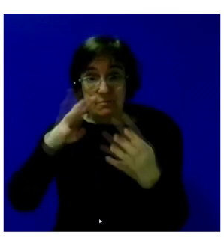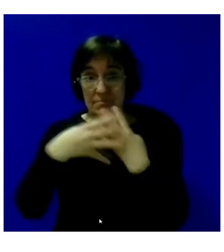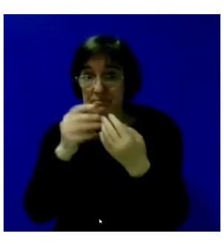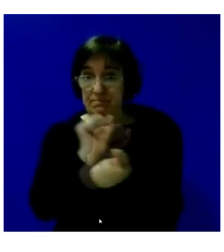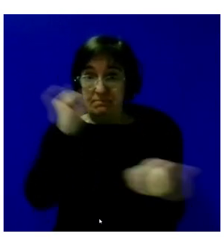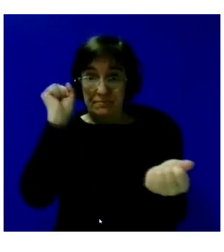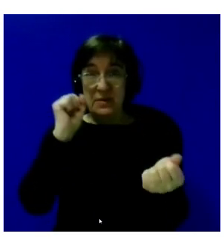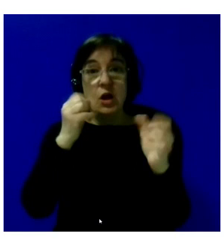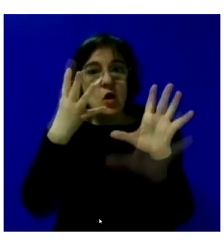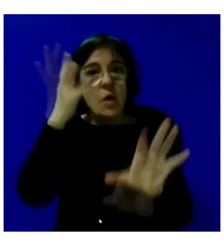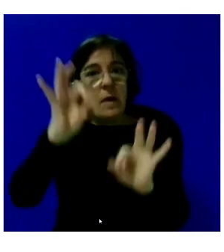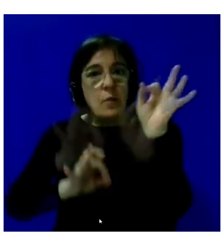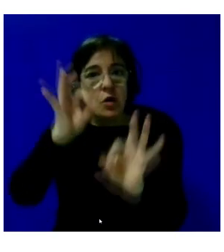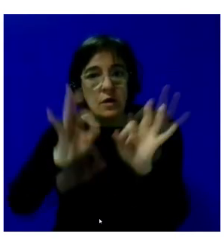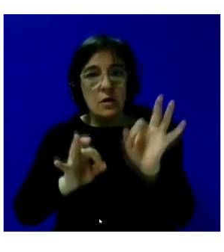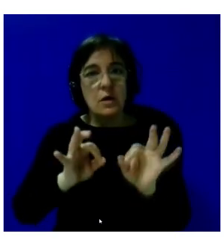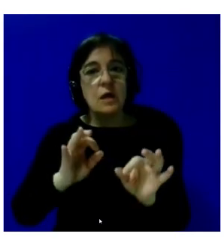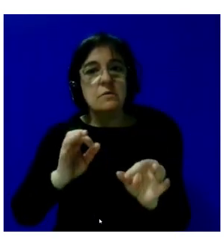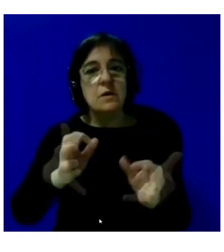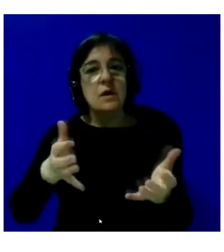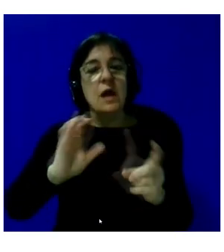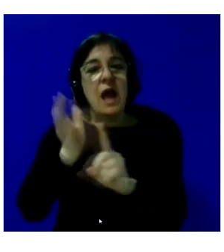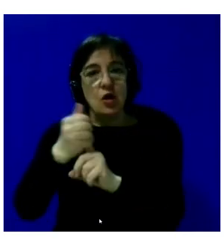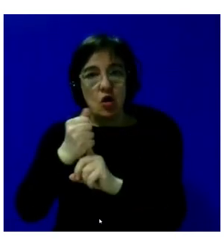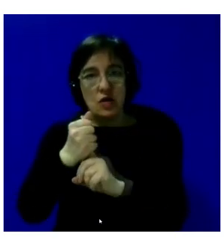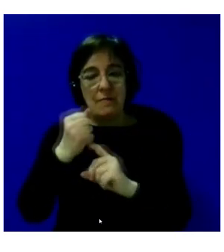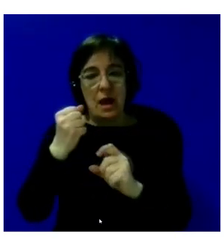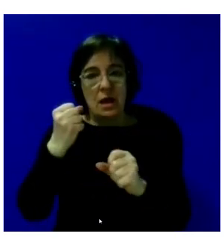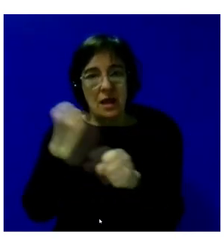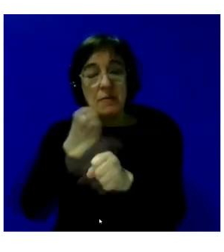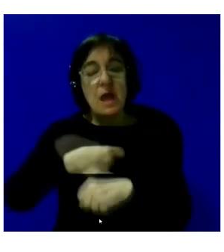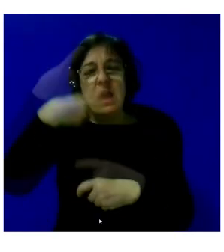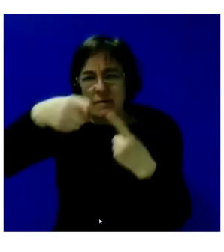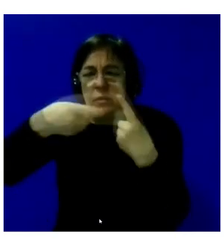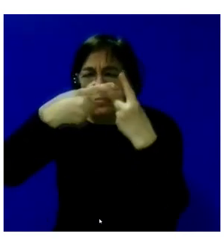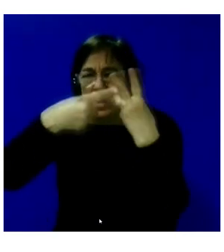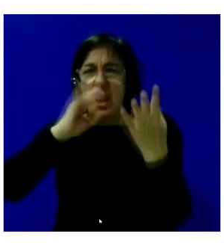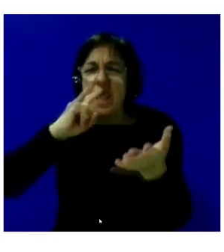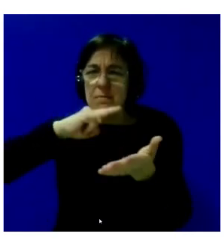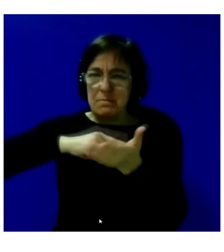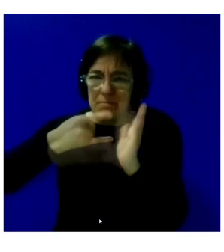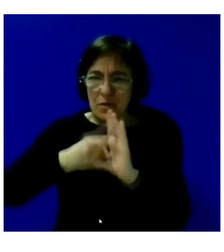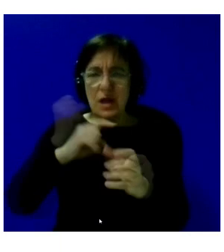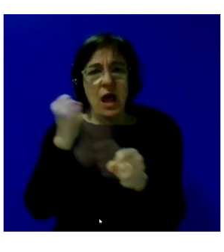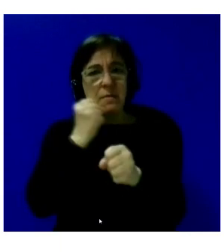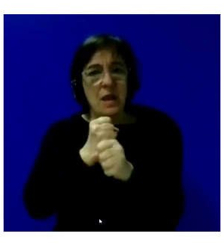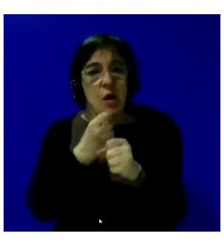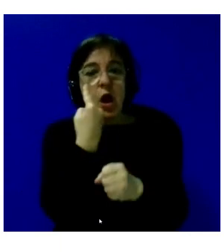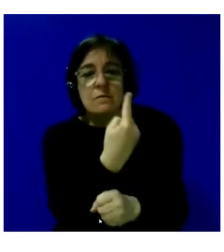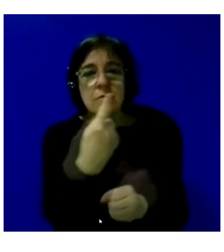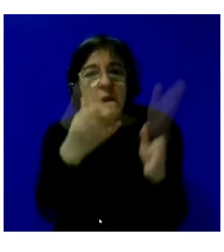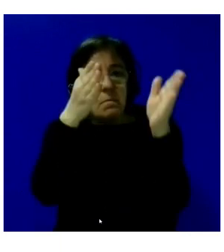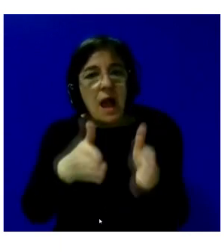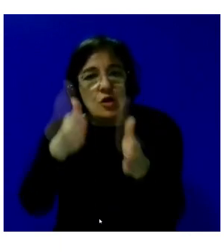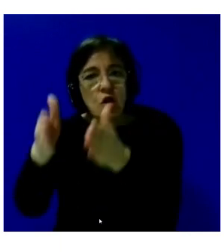solamente el 9% tenían empleo. Pero sabíamos más cosas. Y sabemos que hay metodologías como el empleo personalizado que